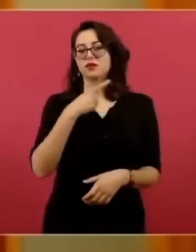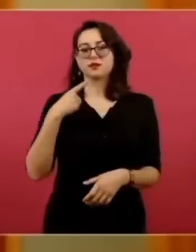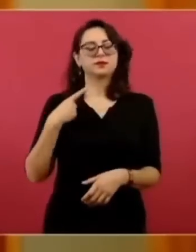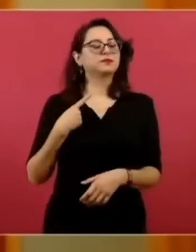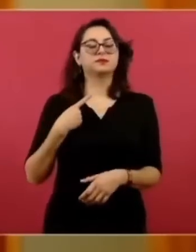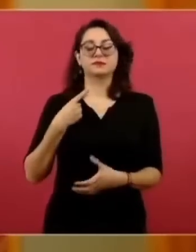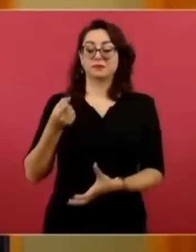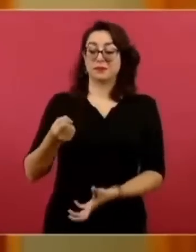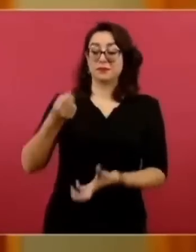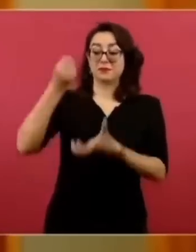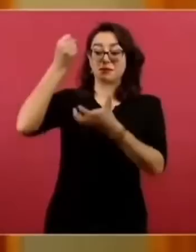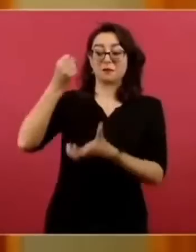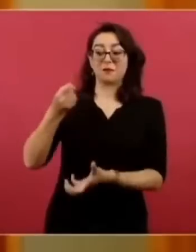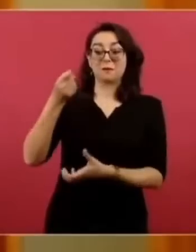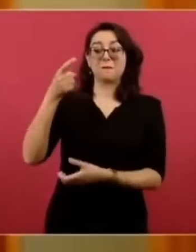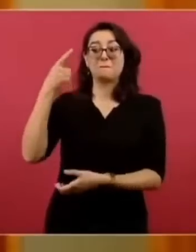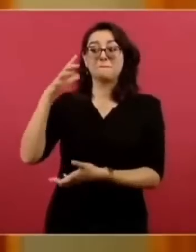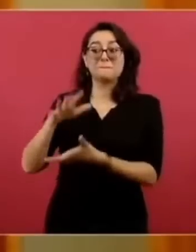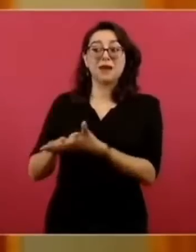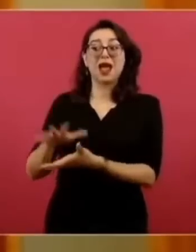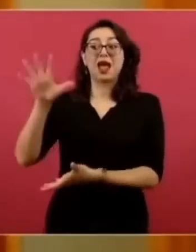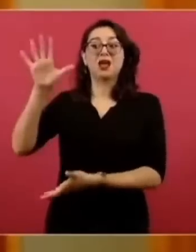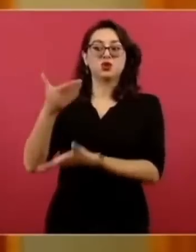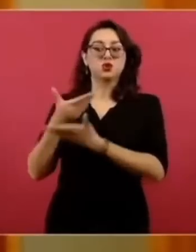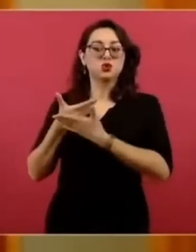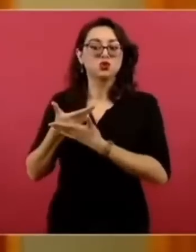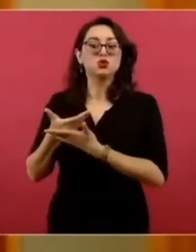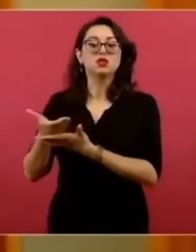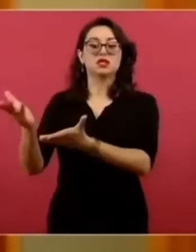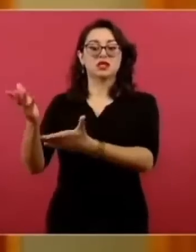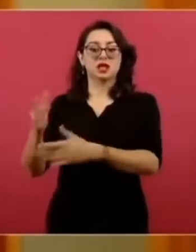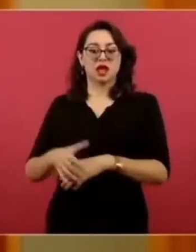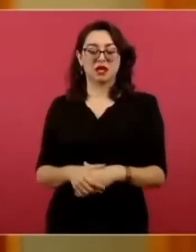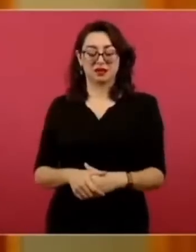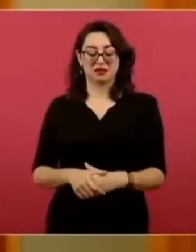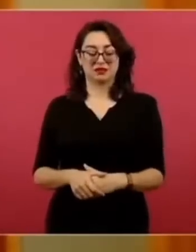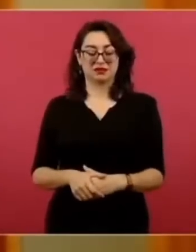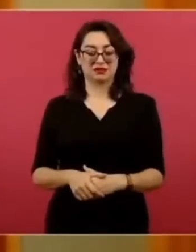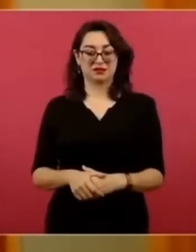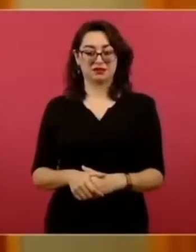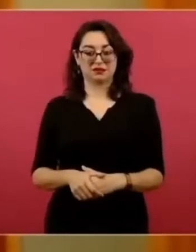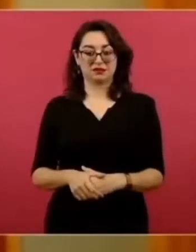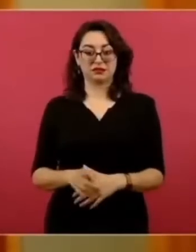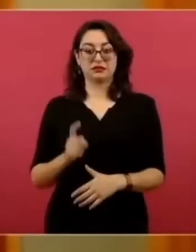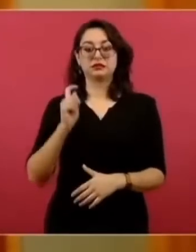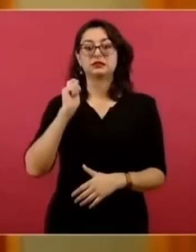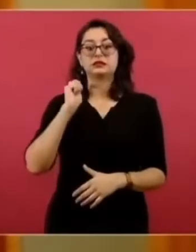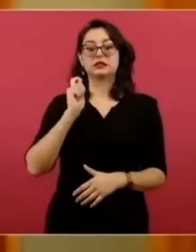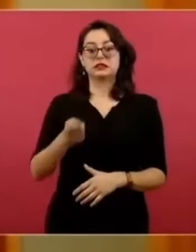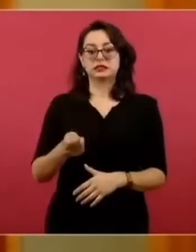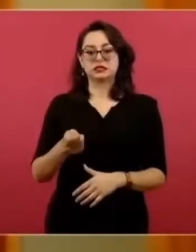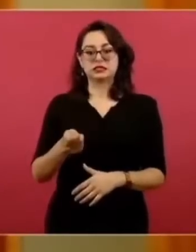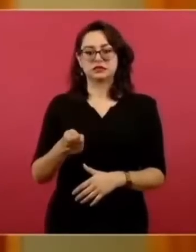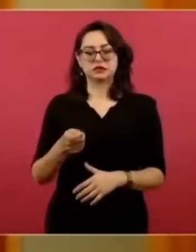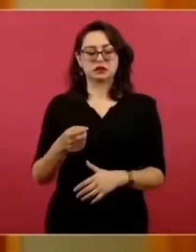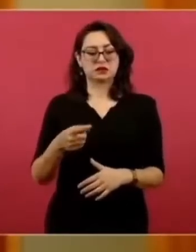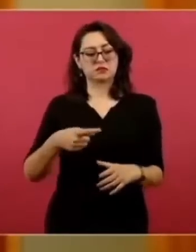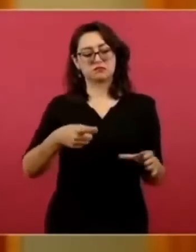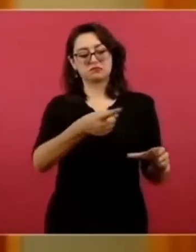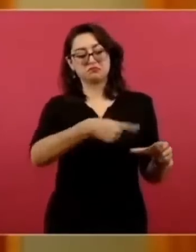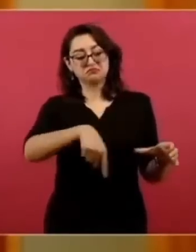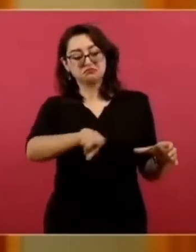Eso no significa hacer un gobierno sectario.